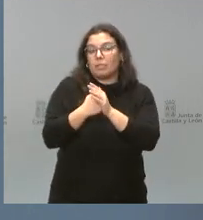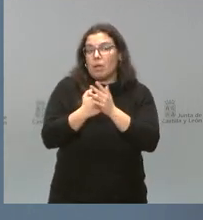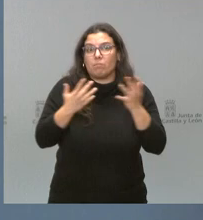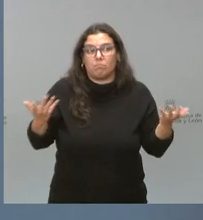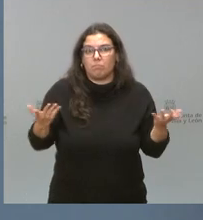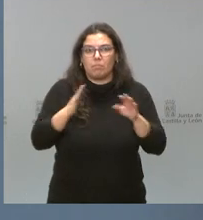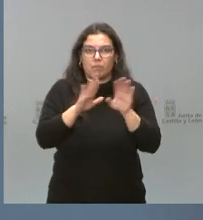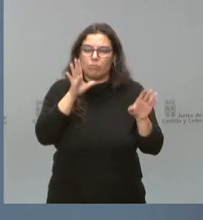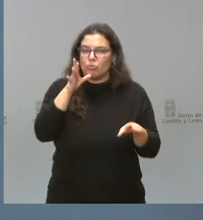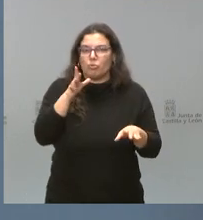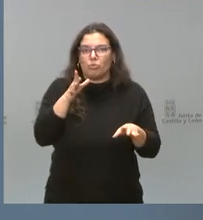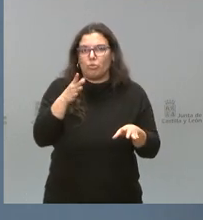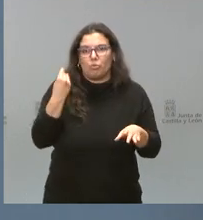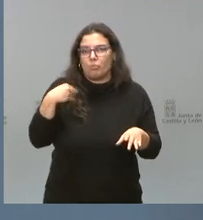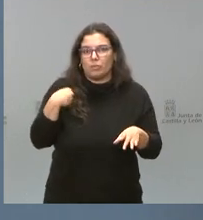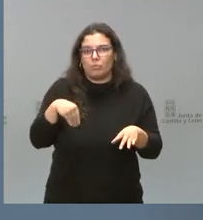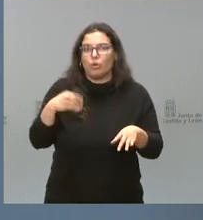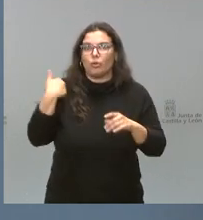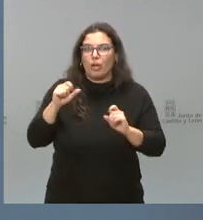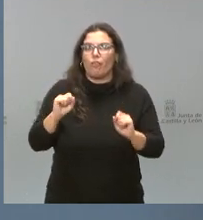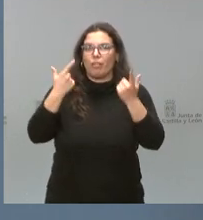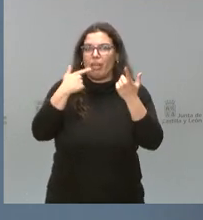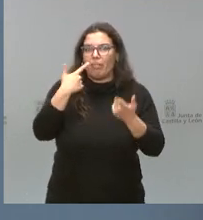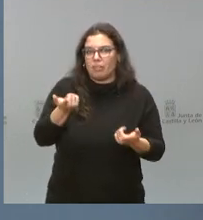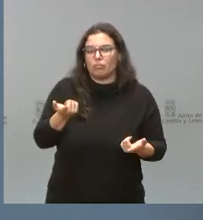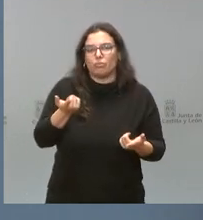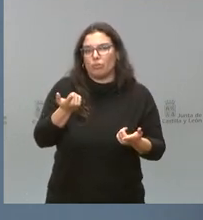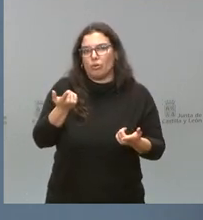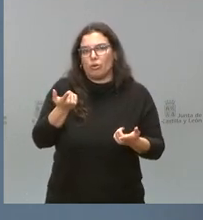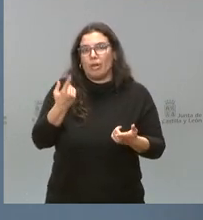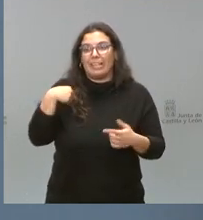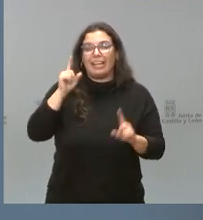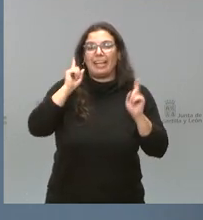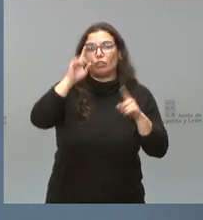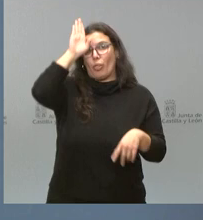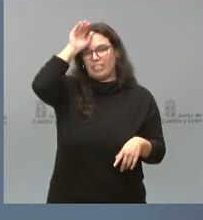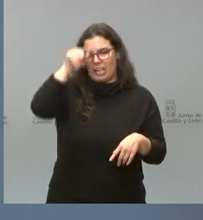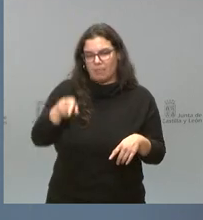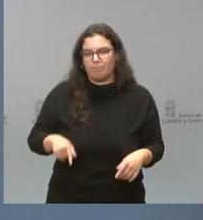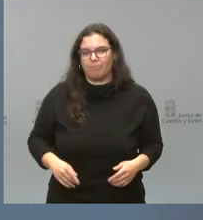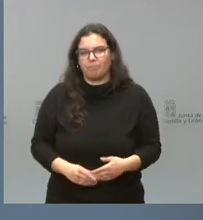en esa dirección estamos hablando una vez que la declaración de ese brote se ha producido en el caso de la cistárniga en esa explotación de ocas.